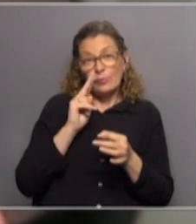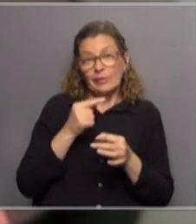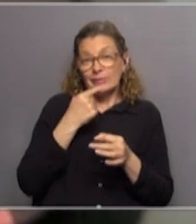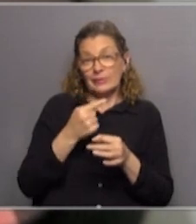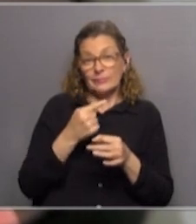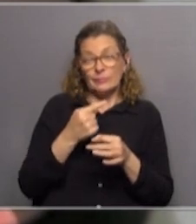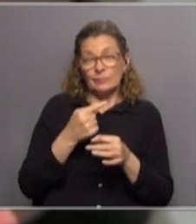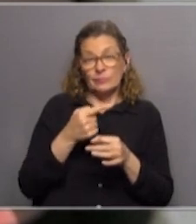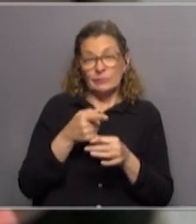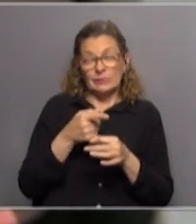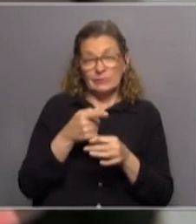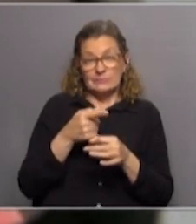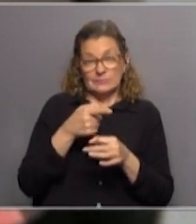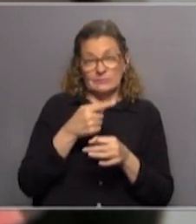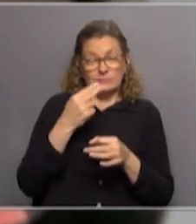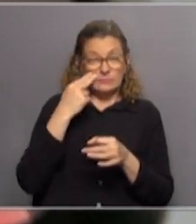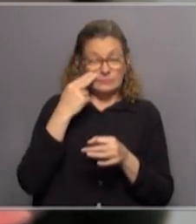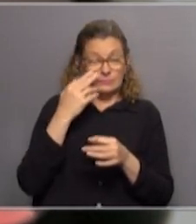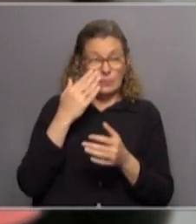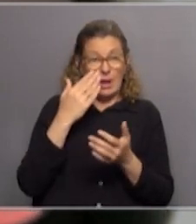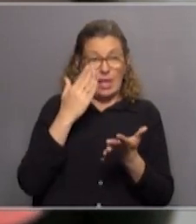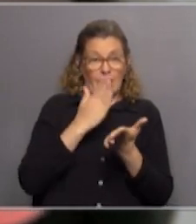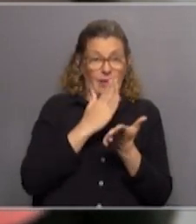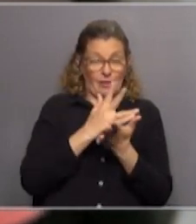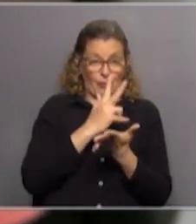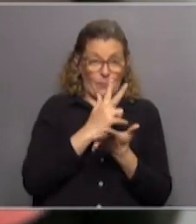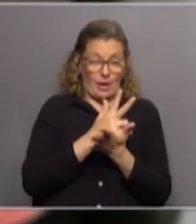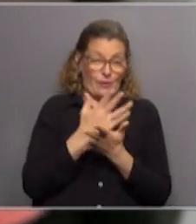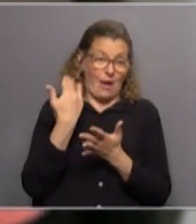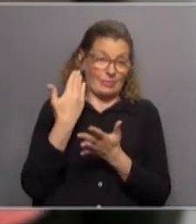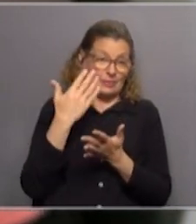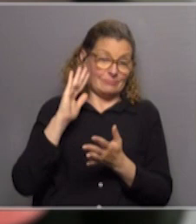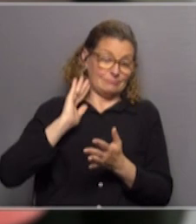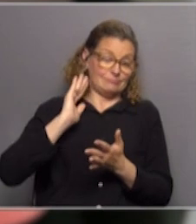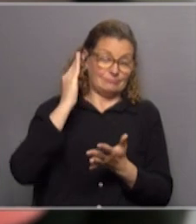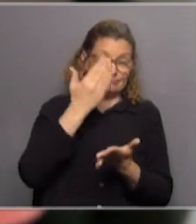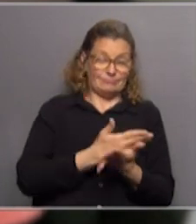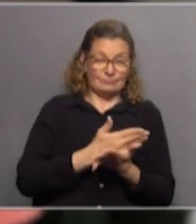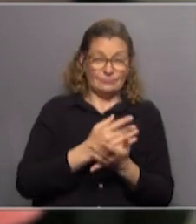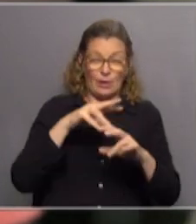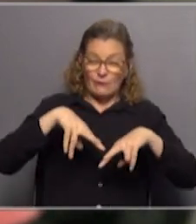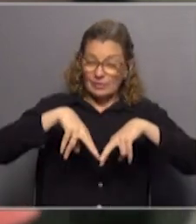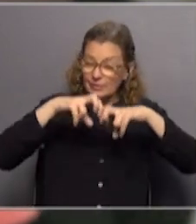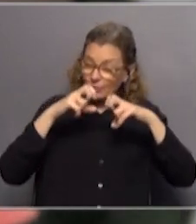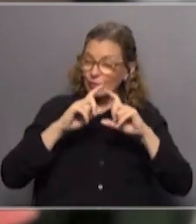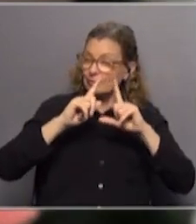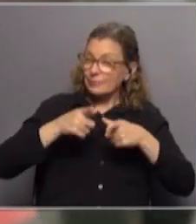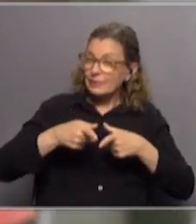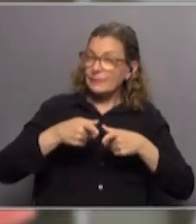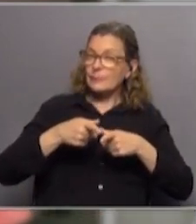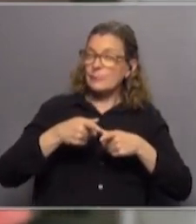tú dices, se trata de delitos de lesa humanidad, donde la investigación y la